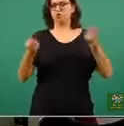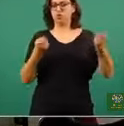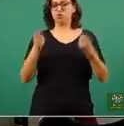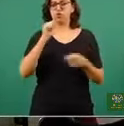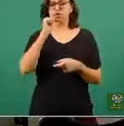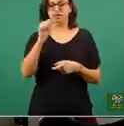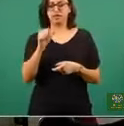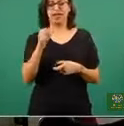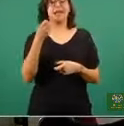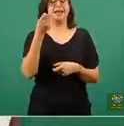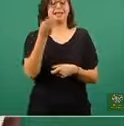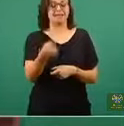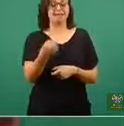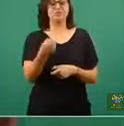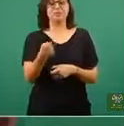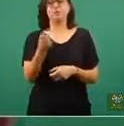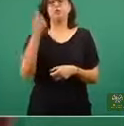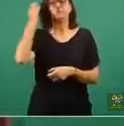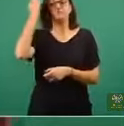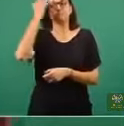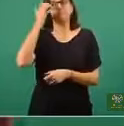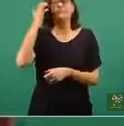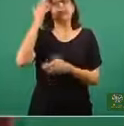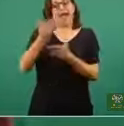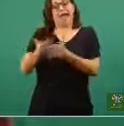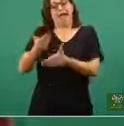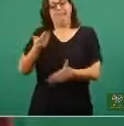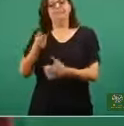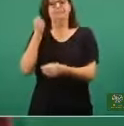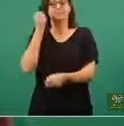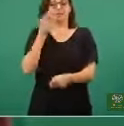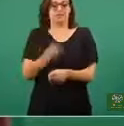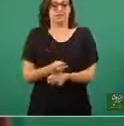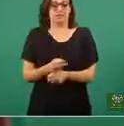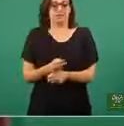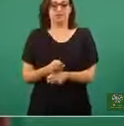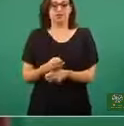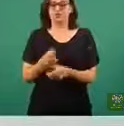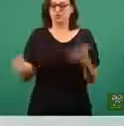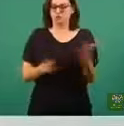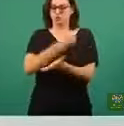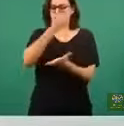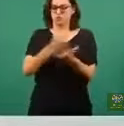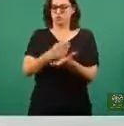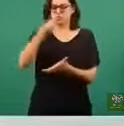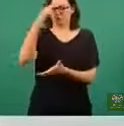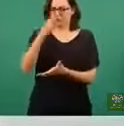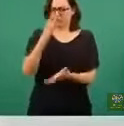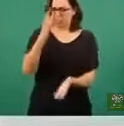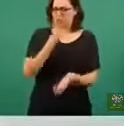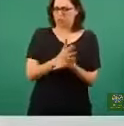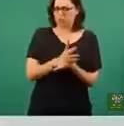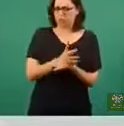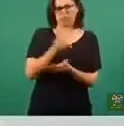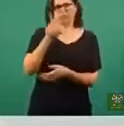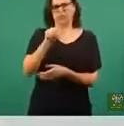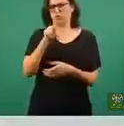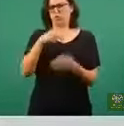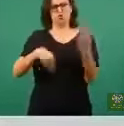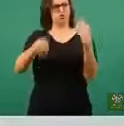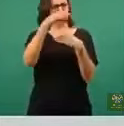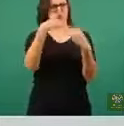eso el llamado. Y eso es lo que está sucediendo con todas las entidades, no solamente con la Ciudad de México en la que en su momento